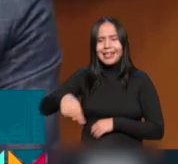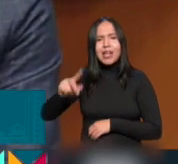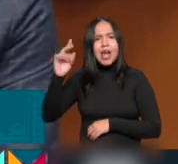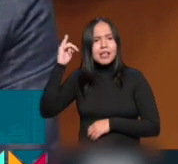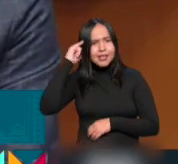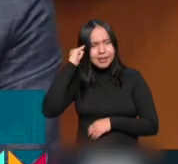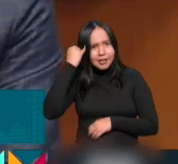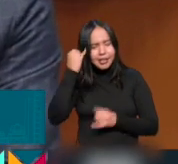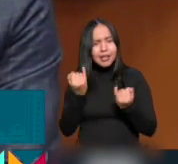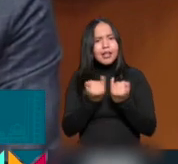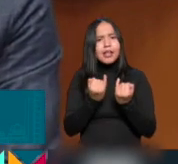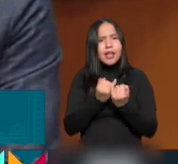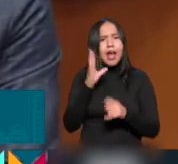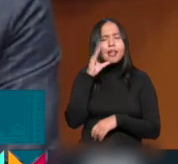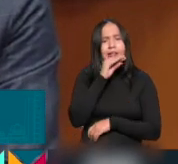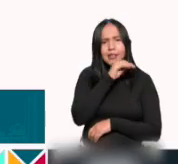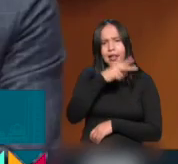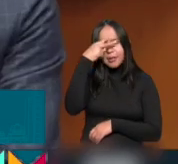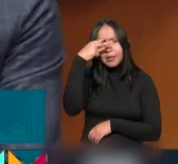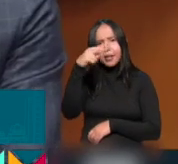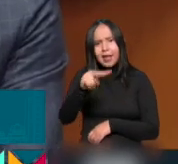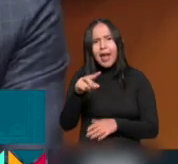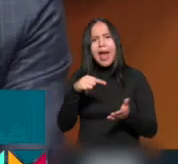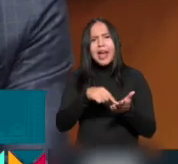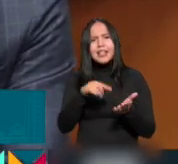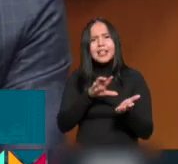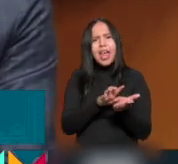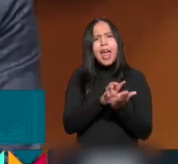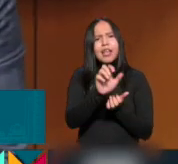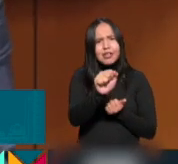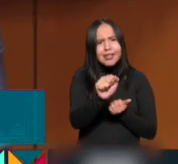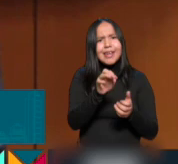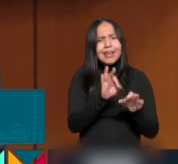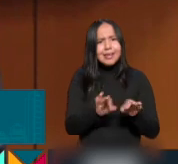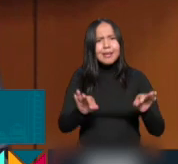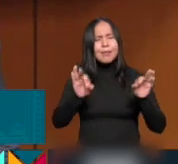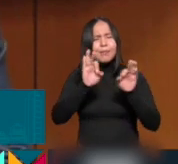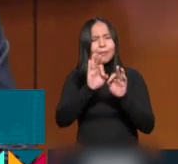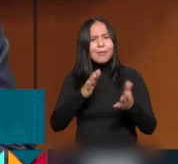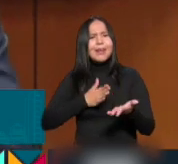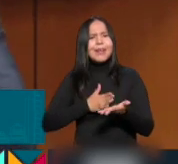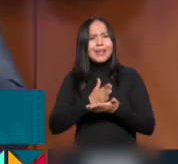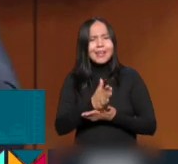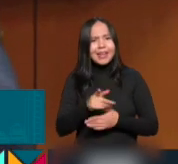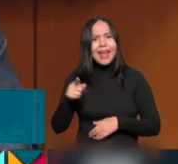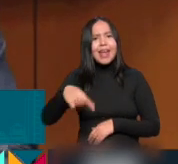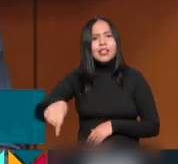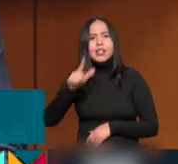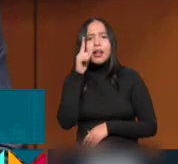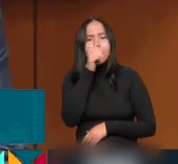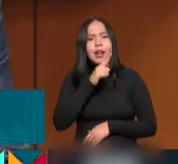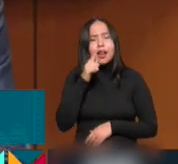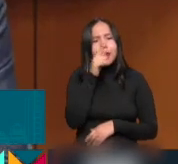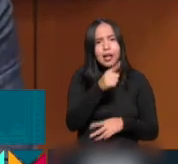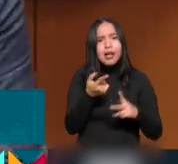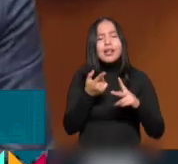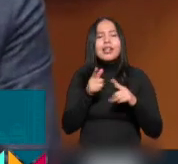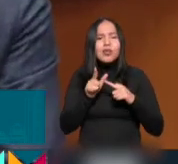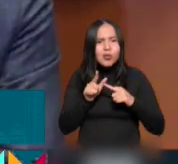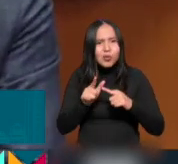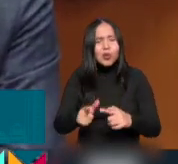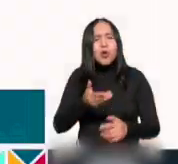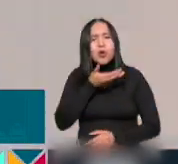afromexicanos en la constitución, se da un paso importante para que no mueran ni sus lenguas, ni sus